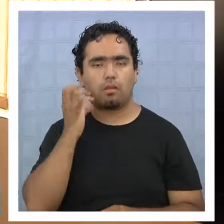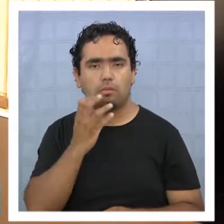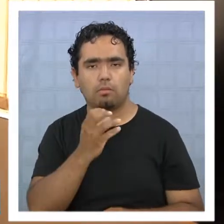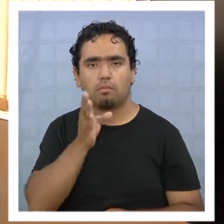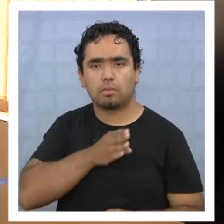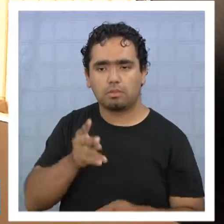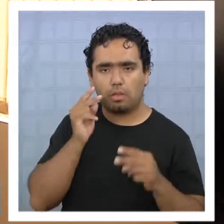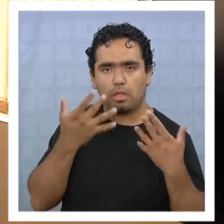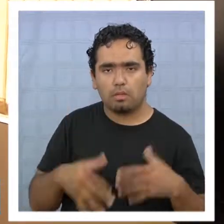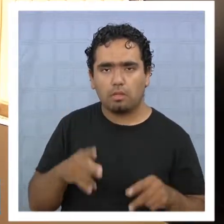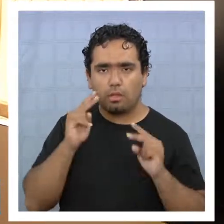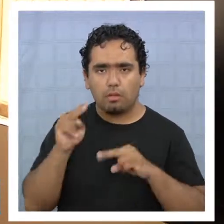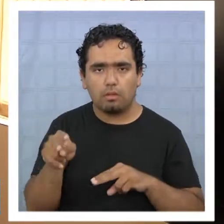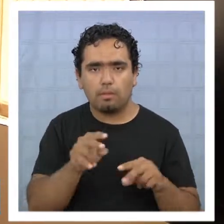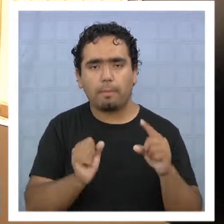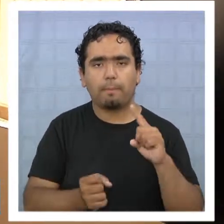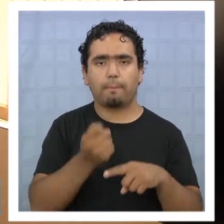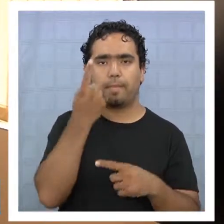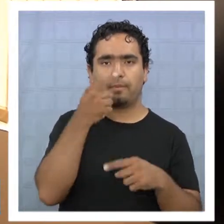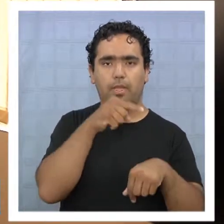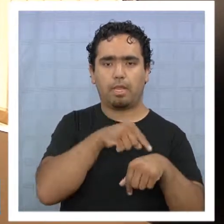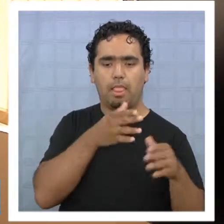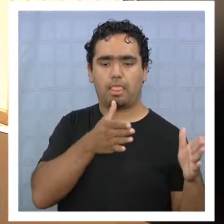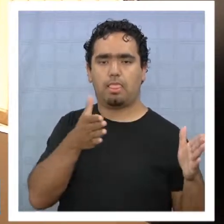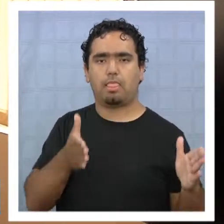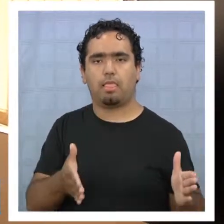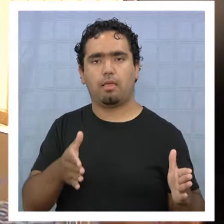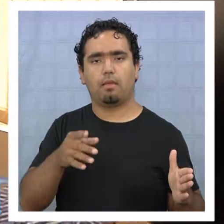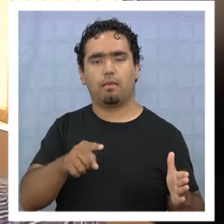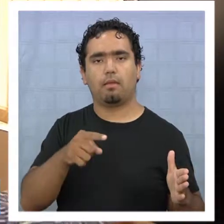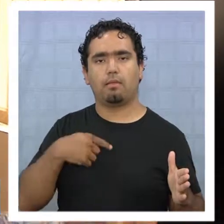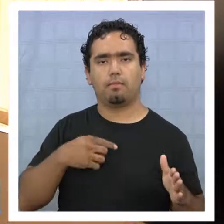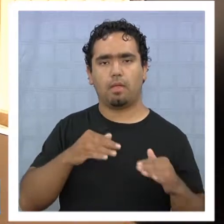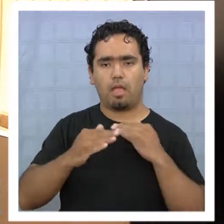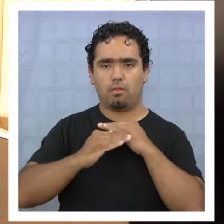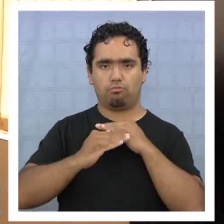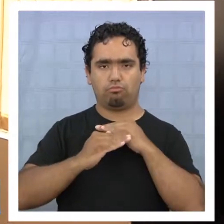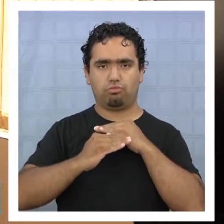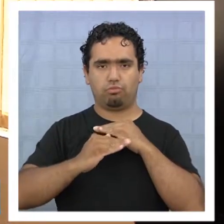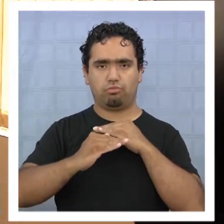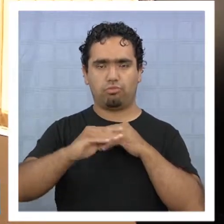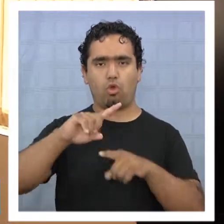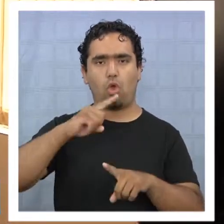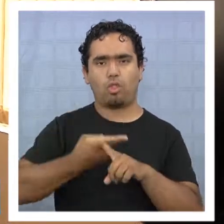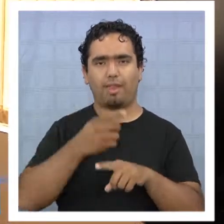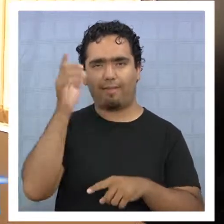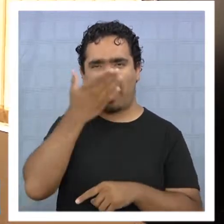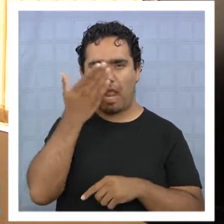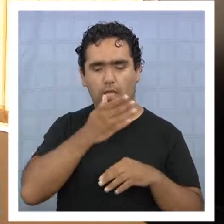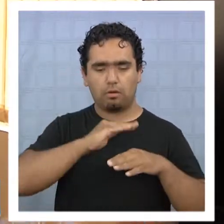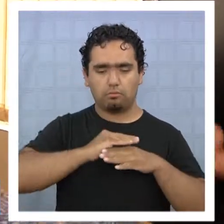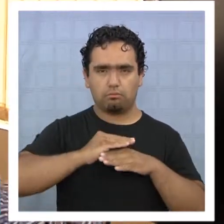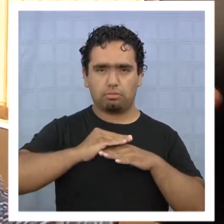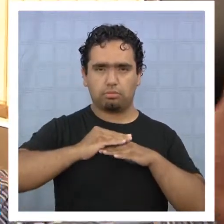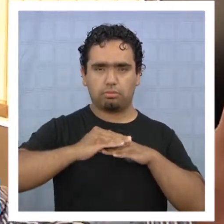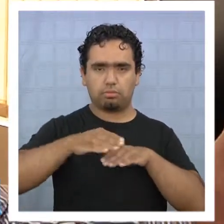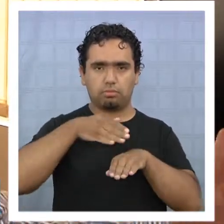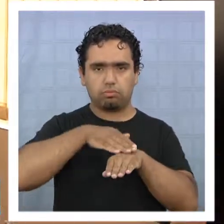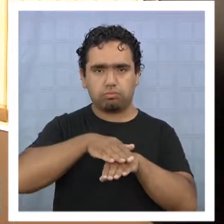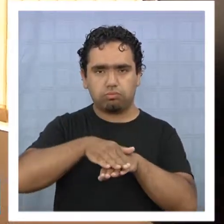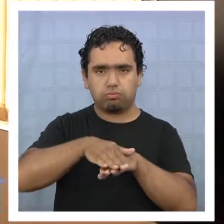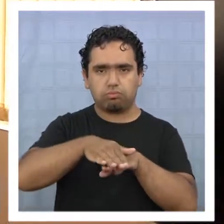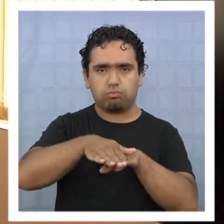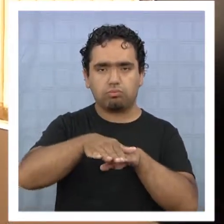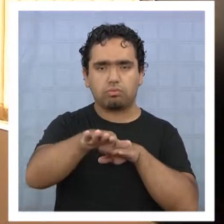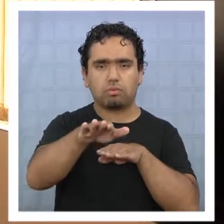La cual, bueno, la gente ya lo ha observado. En una primera etapa considera lo que es una carpeta asfáltica, un recarpeteo entre la rotonda